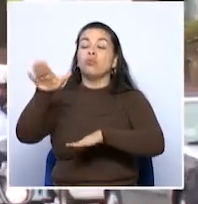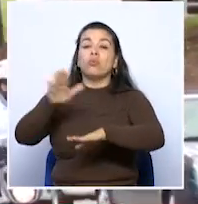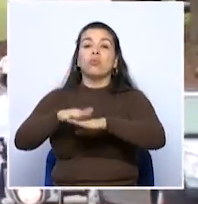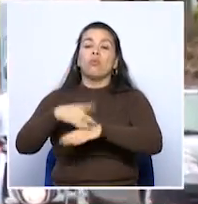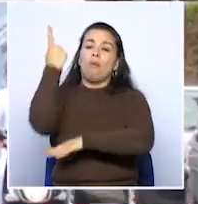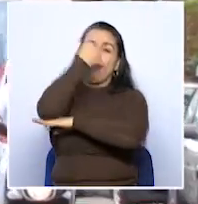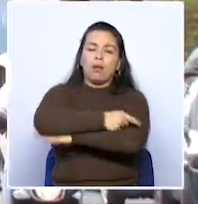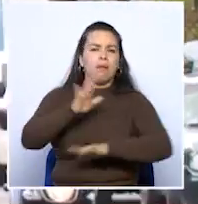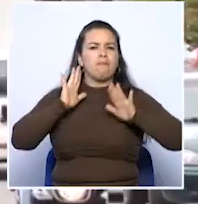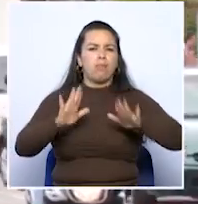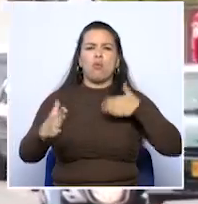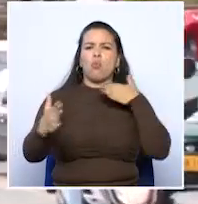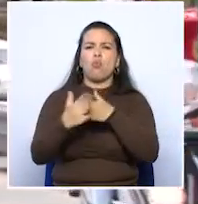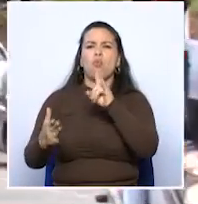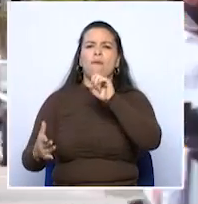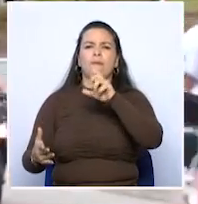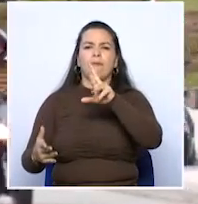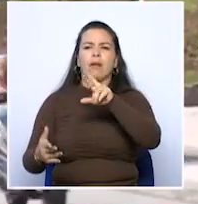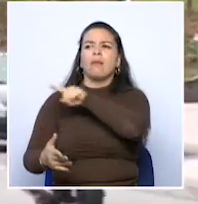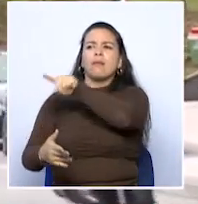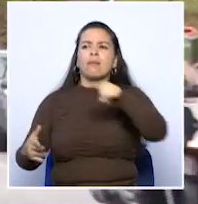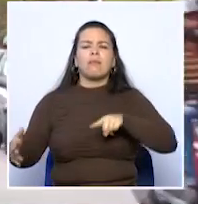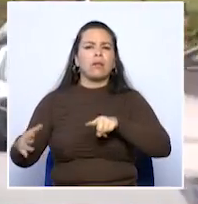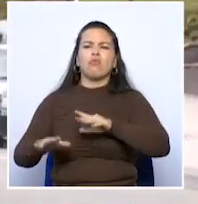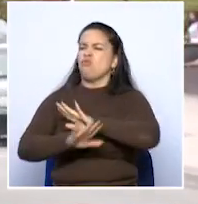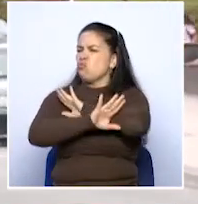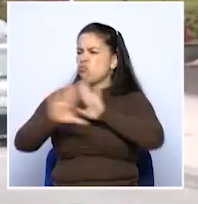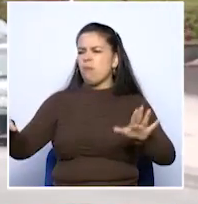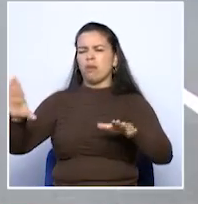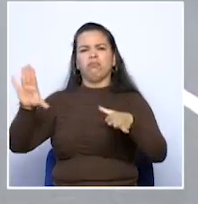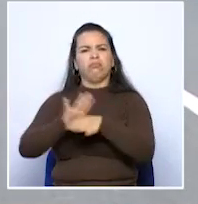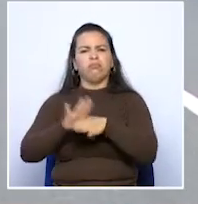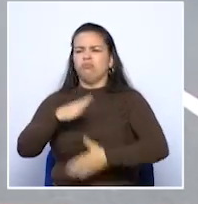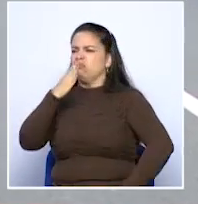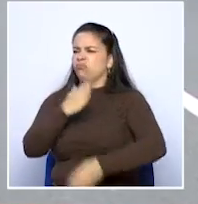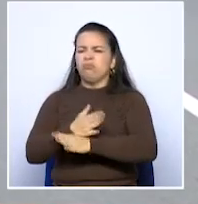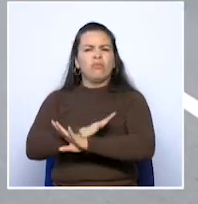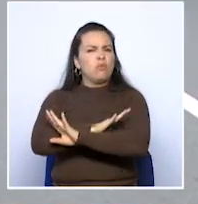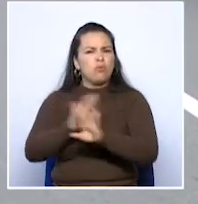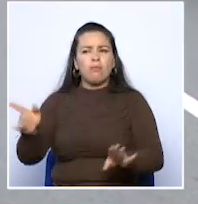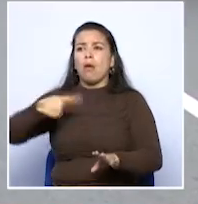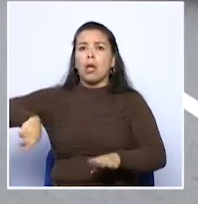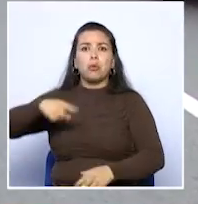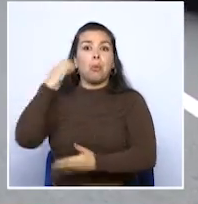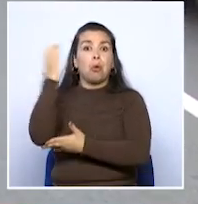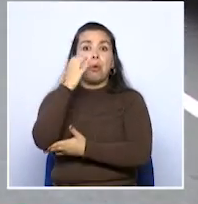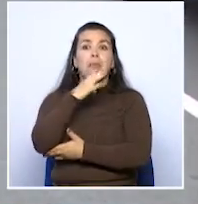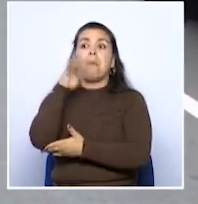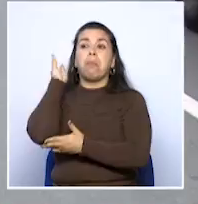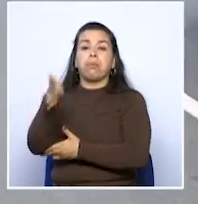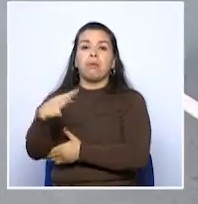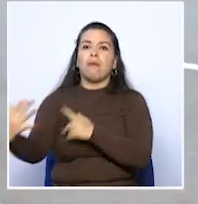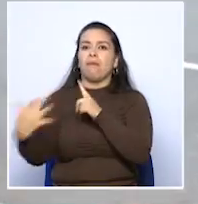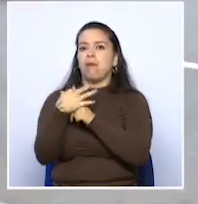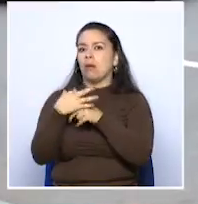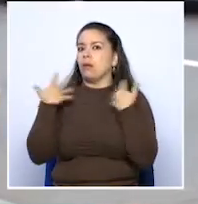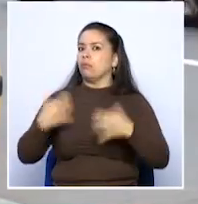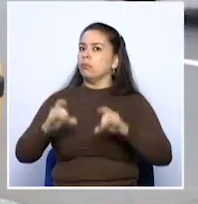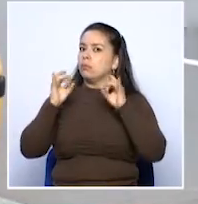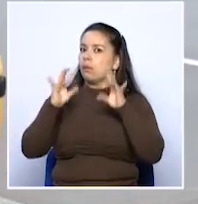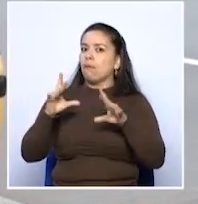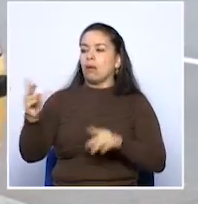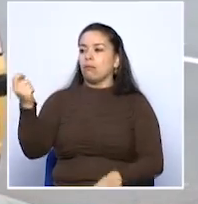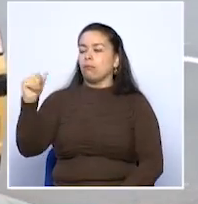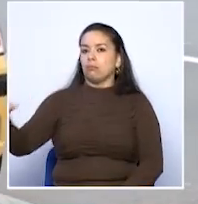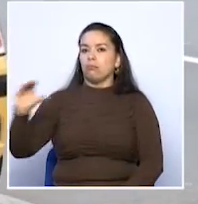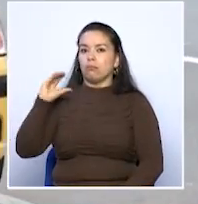de protesta contra Uber, insistiendo que continúa funcionando pese a que no está permitido en Colombia y que está afectando severamente sus ingresos